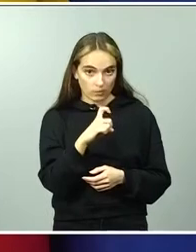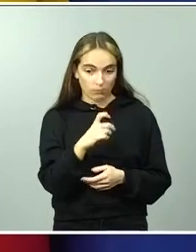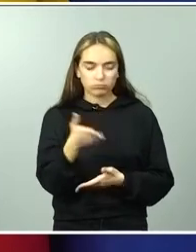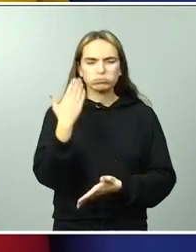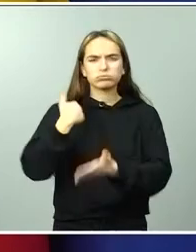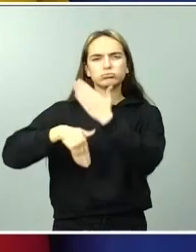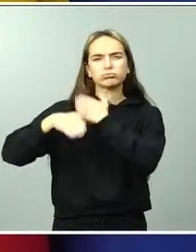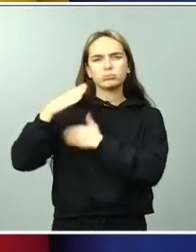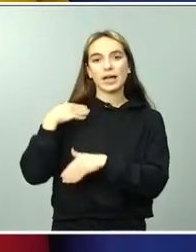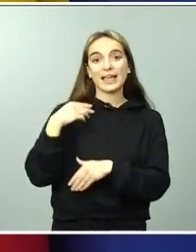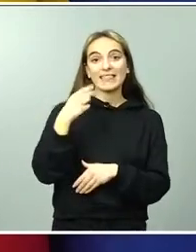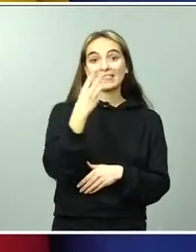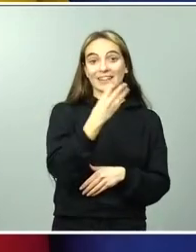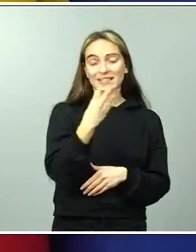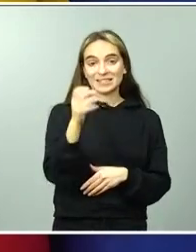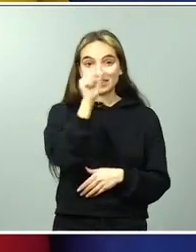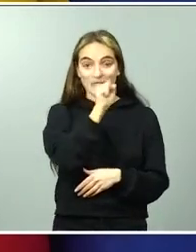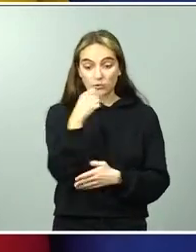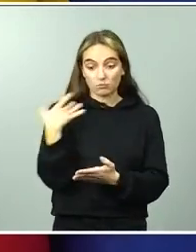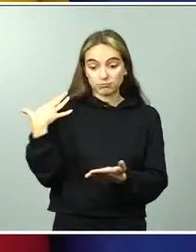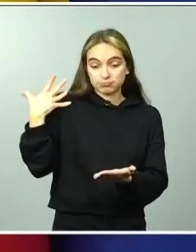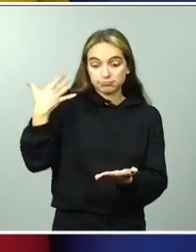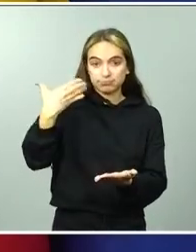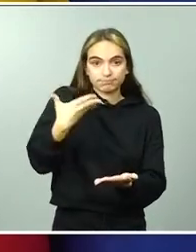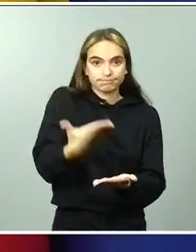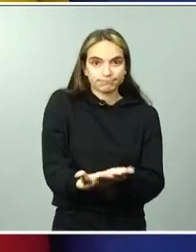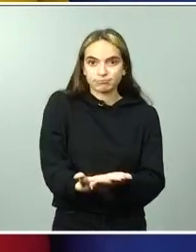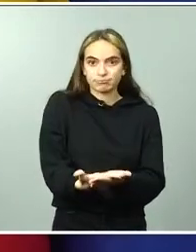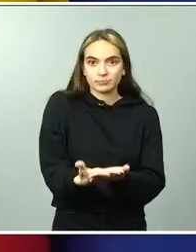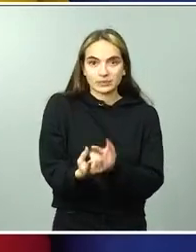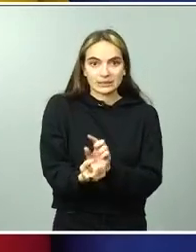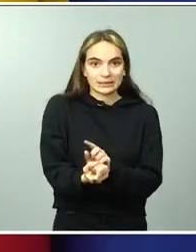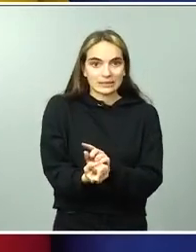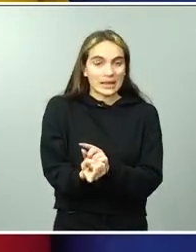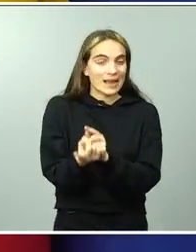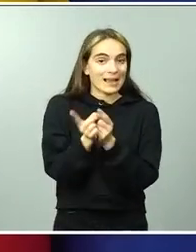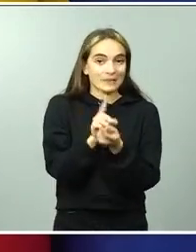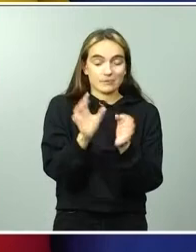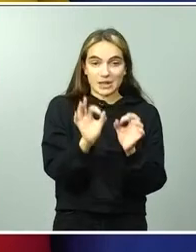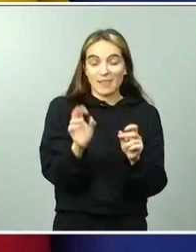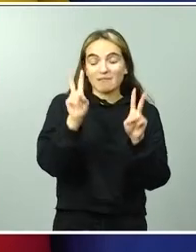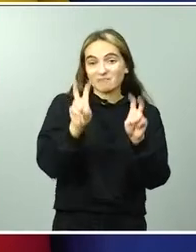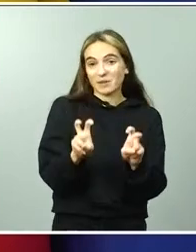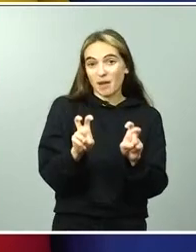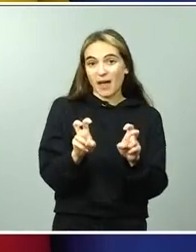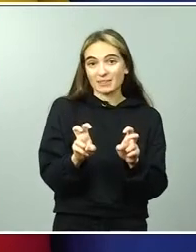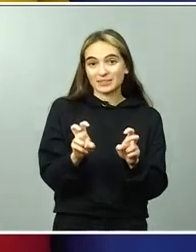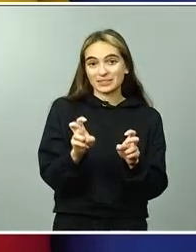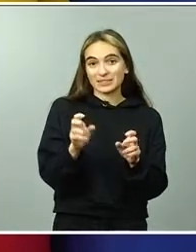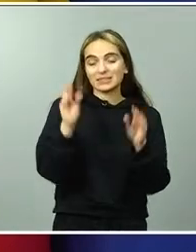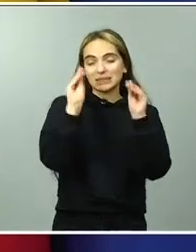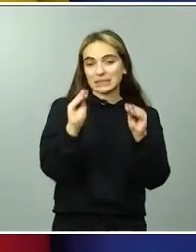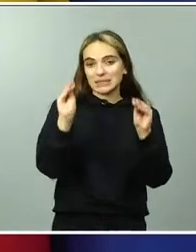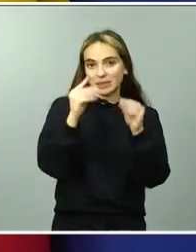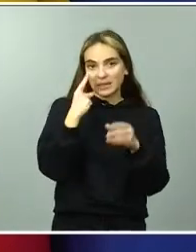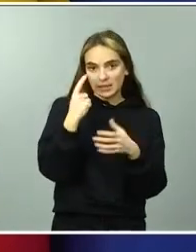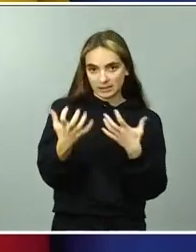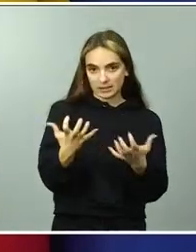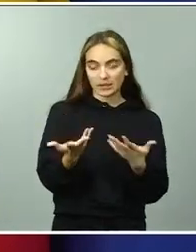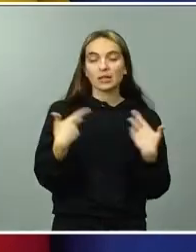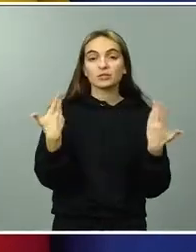no se había regulado más allá con respecto a las enseñanzas artísticas y esto había provocado un ecosistema